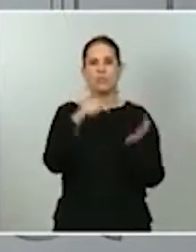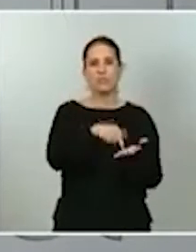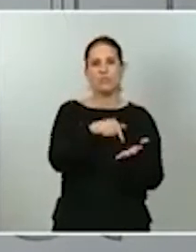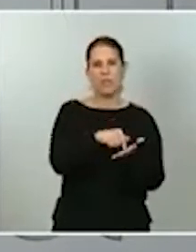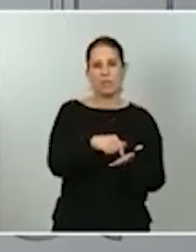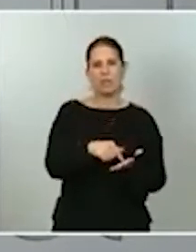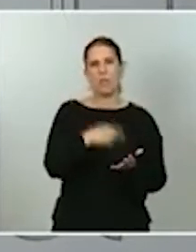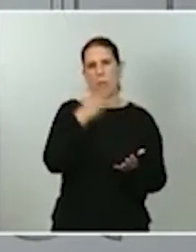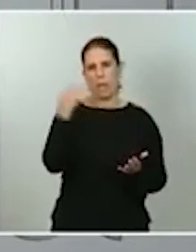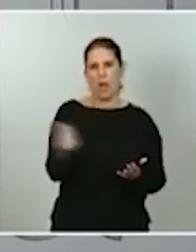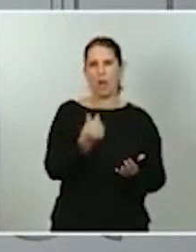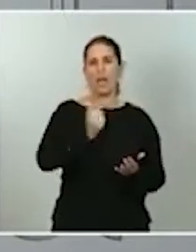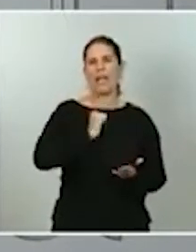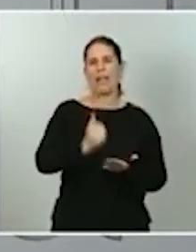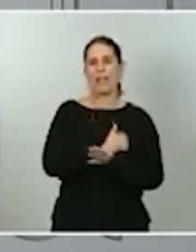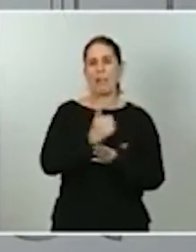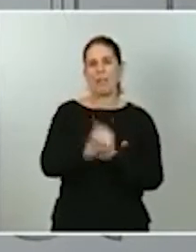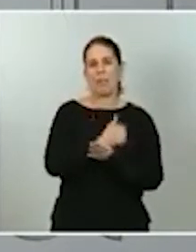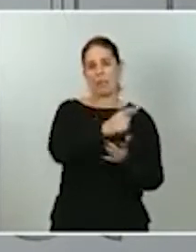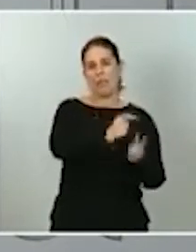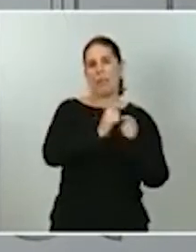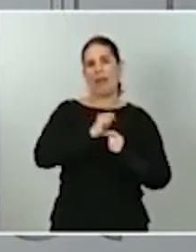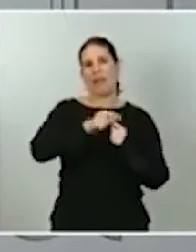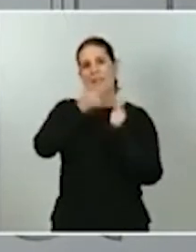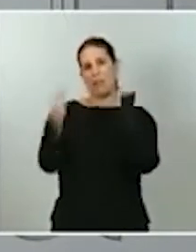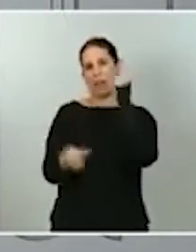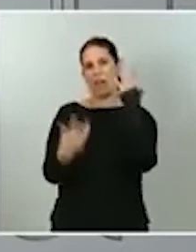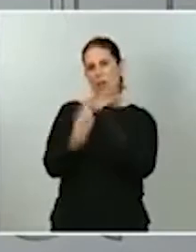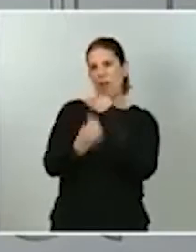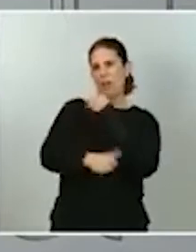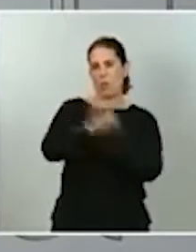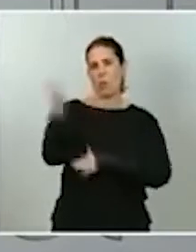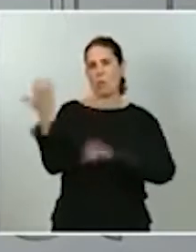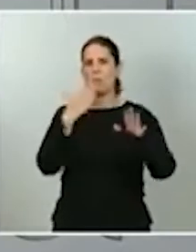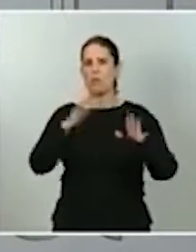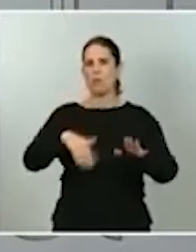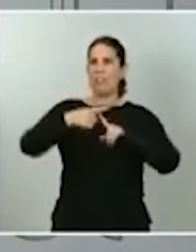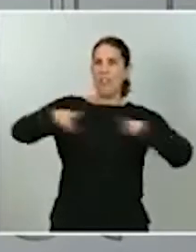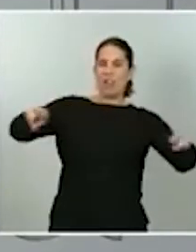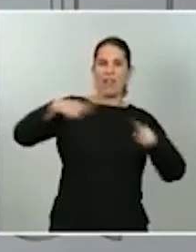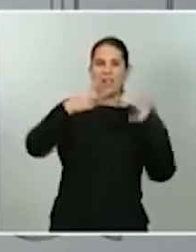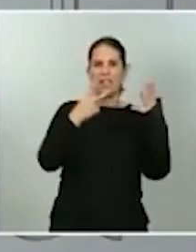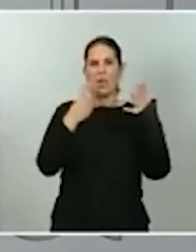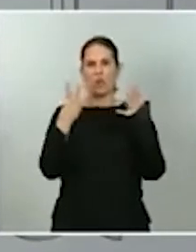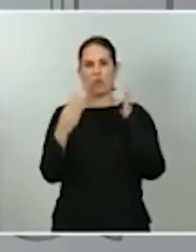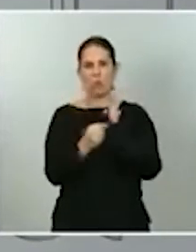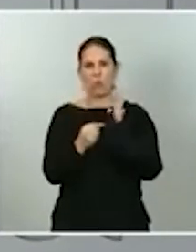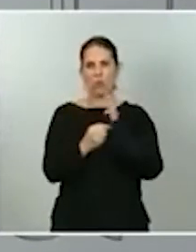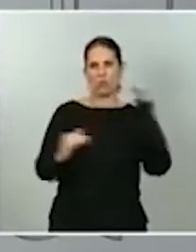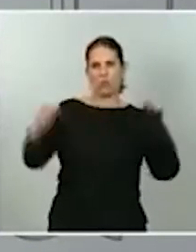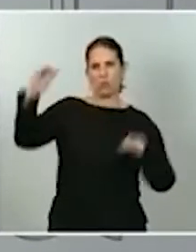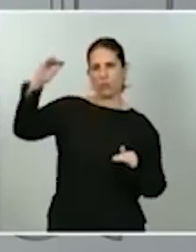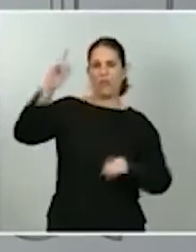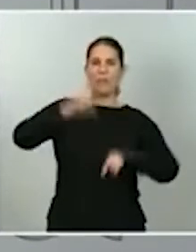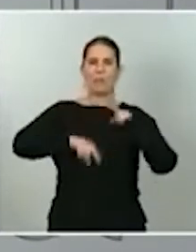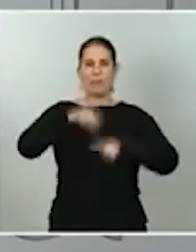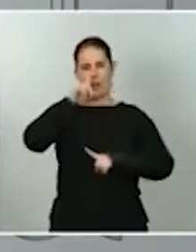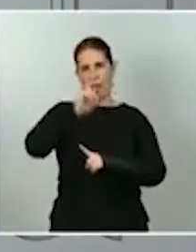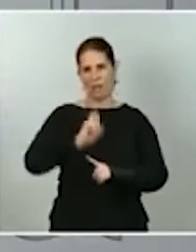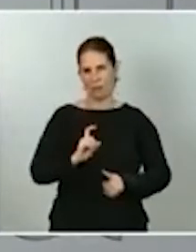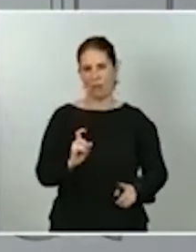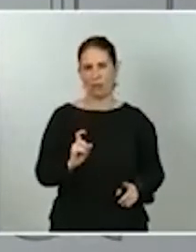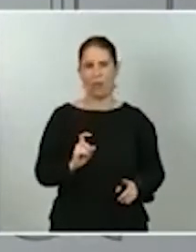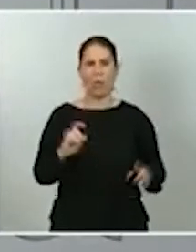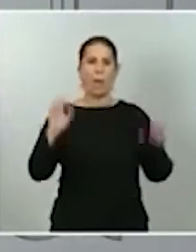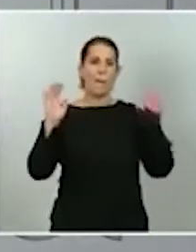diferencial con la Unión Europea de en torno a 7-8 puntos, dependiendo del ejercicio presupuestario. Pero, igualmente, hemos transmitido